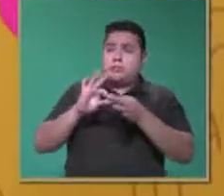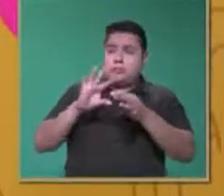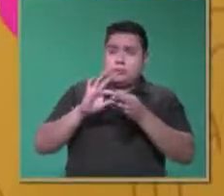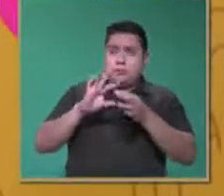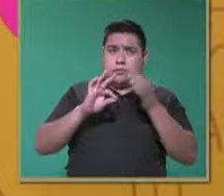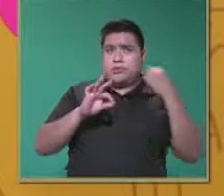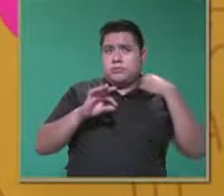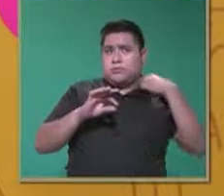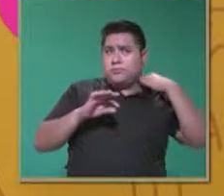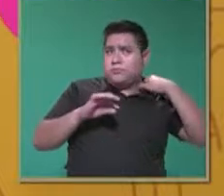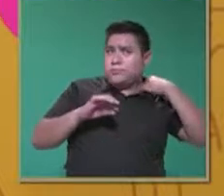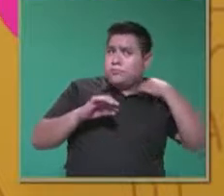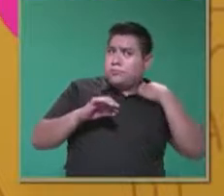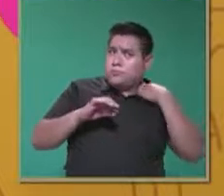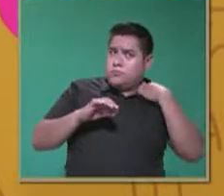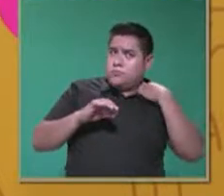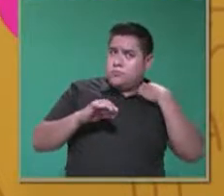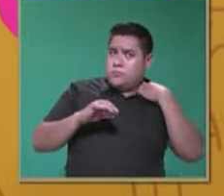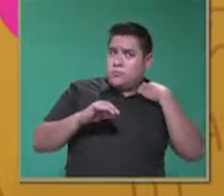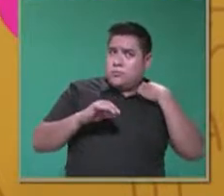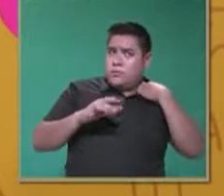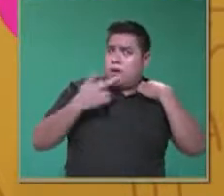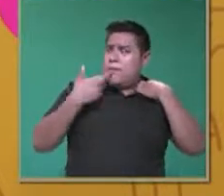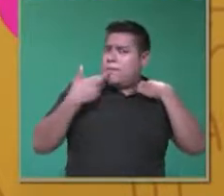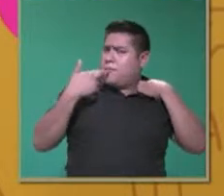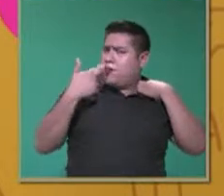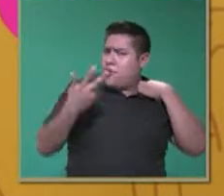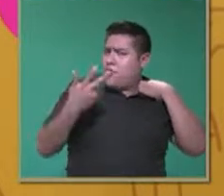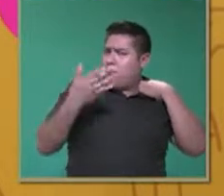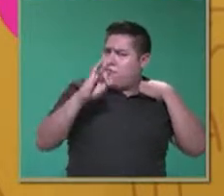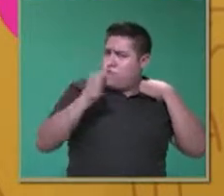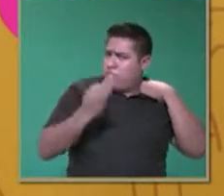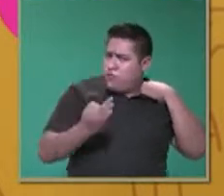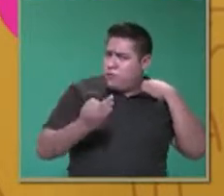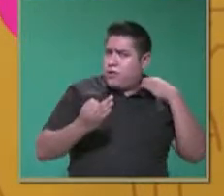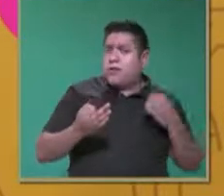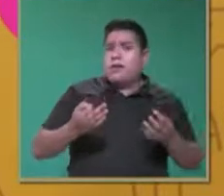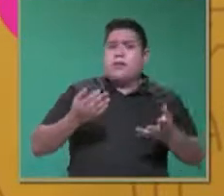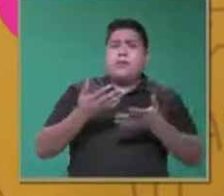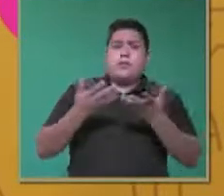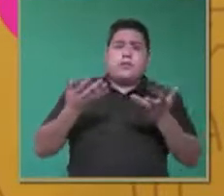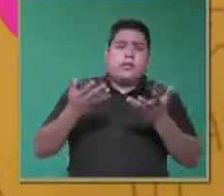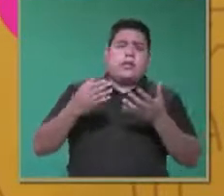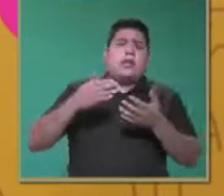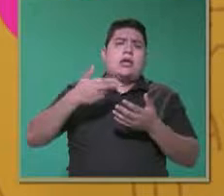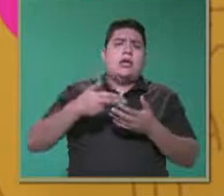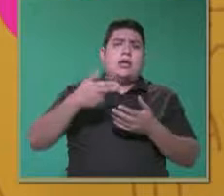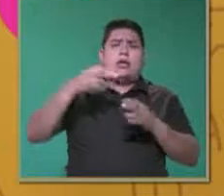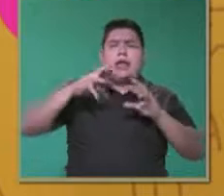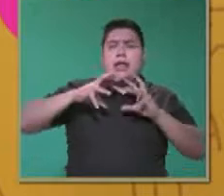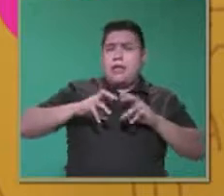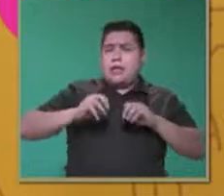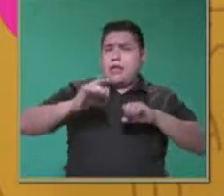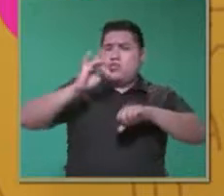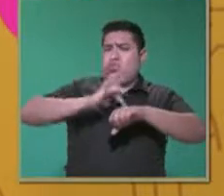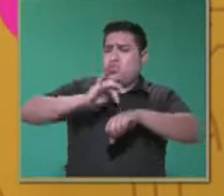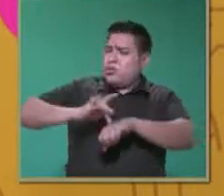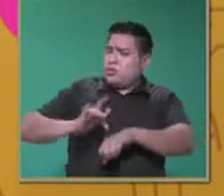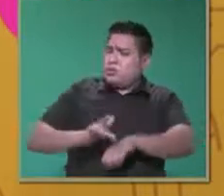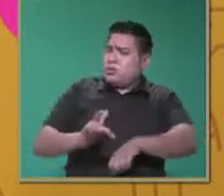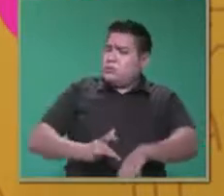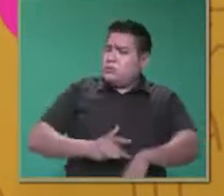es la mejor manera de establecer esa estimulación a nivel